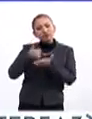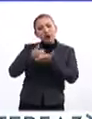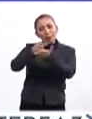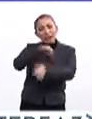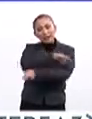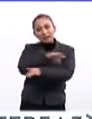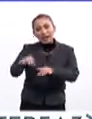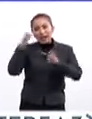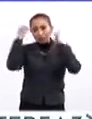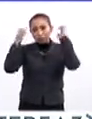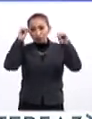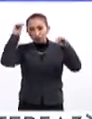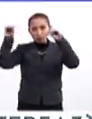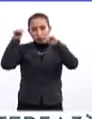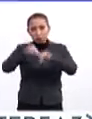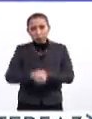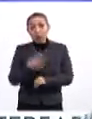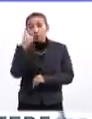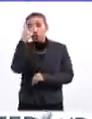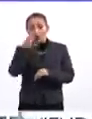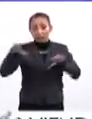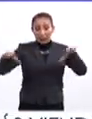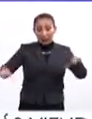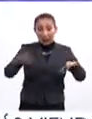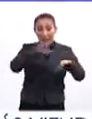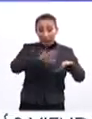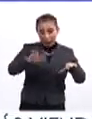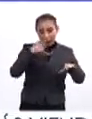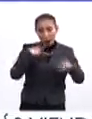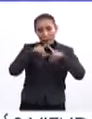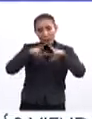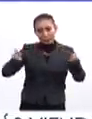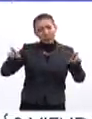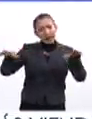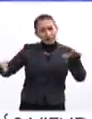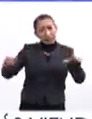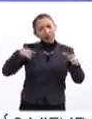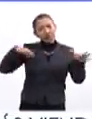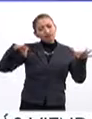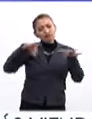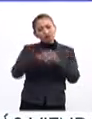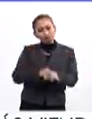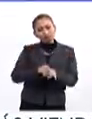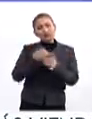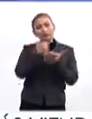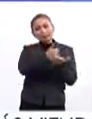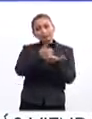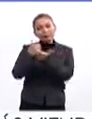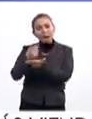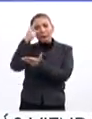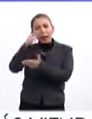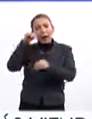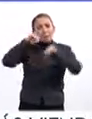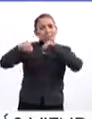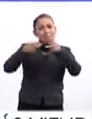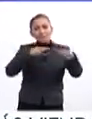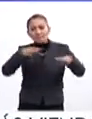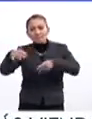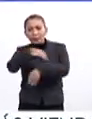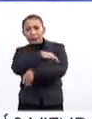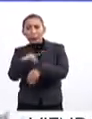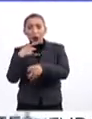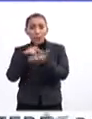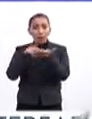para el diseño de exhibiciones. Dos disciplinas que, si bien son distintas, trabajan de manera coordinada para la planeación y